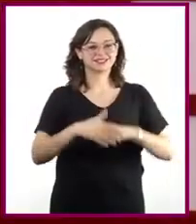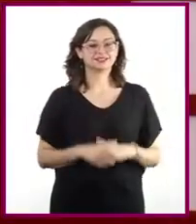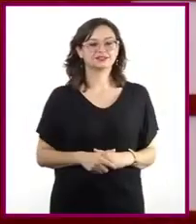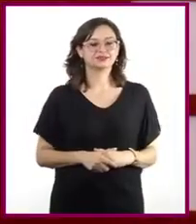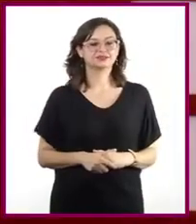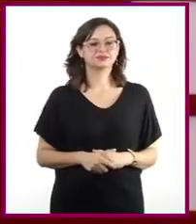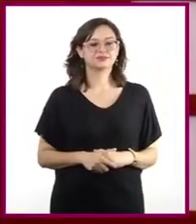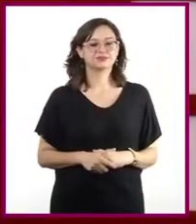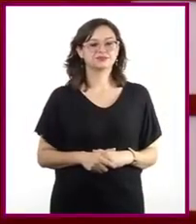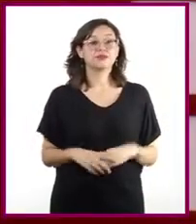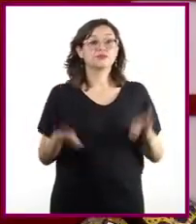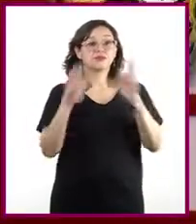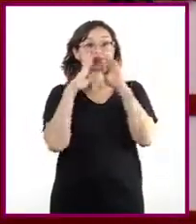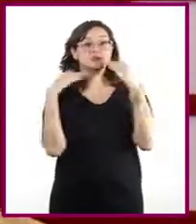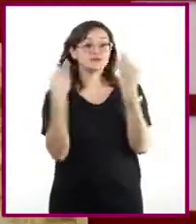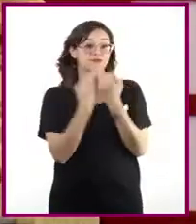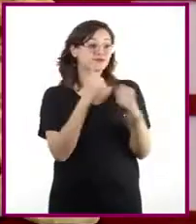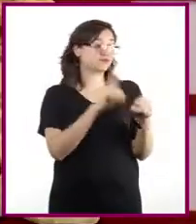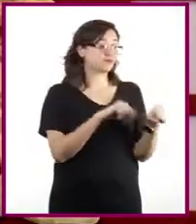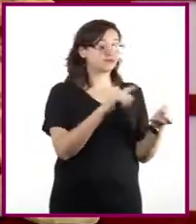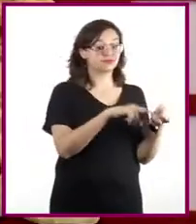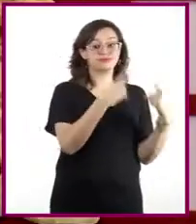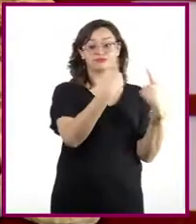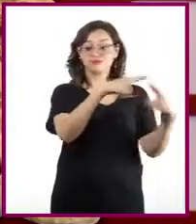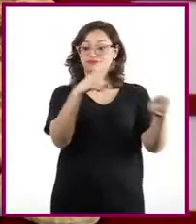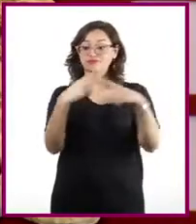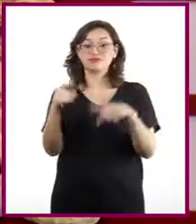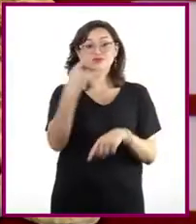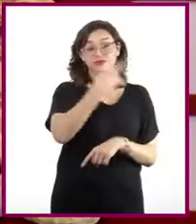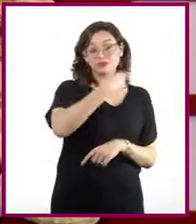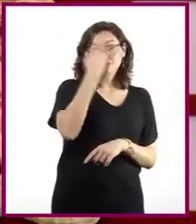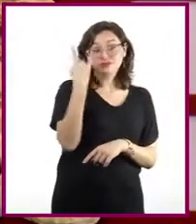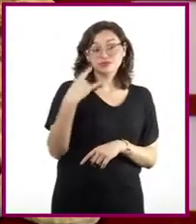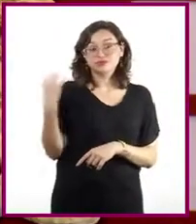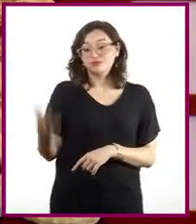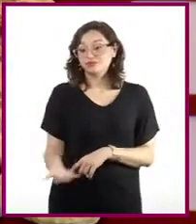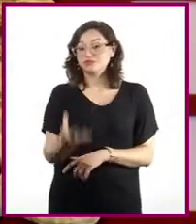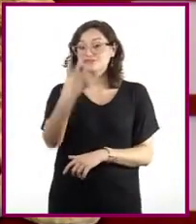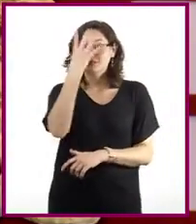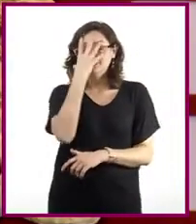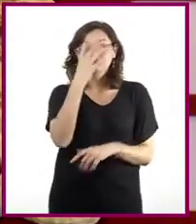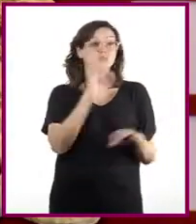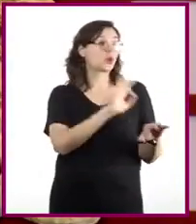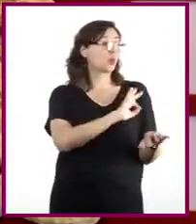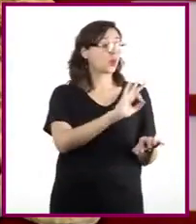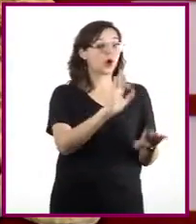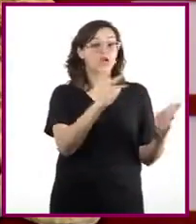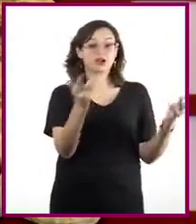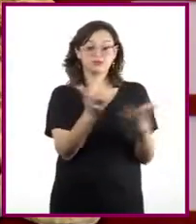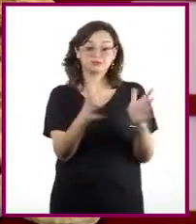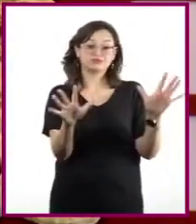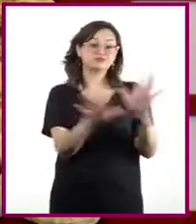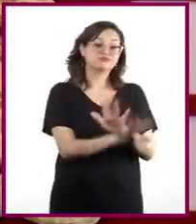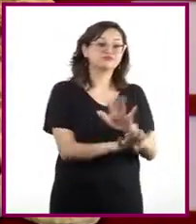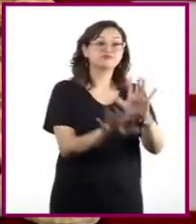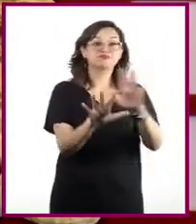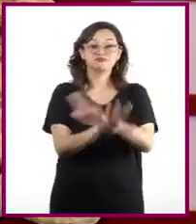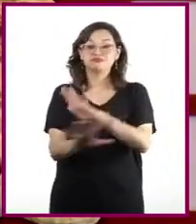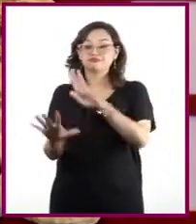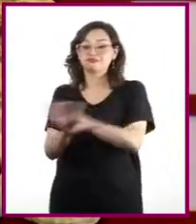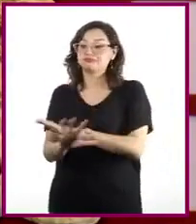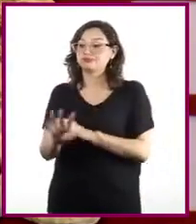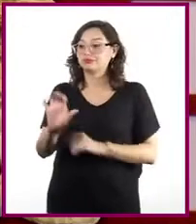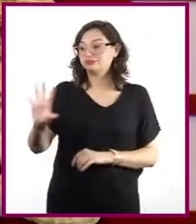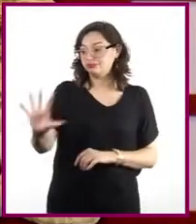sus infinitas formas y colores, las máscaras son objetos que ofrecen múltiples posibilidades de cambiar el rostro, tomar el